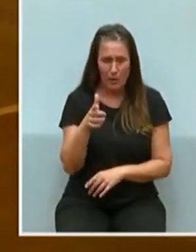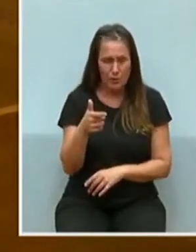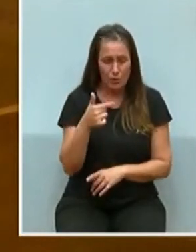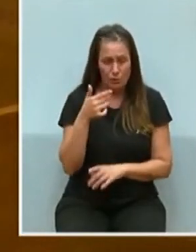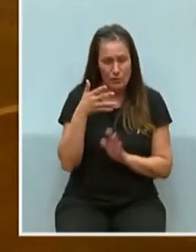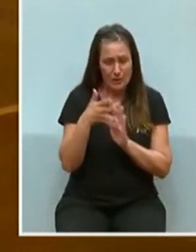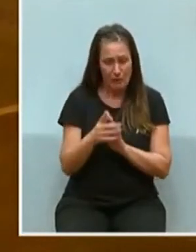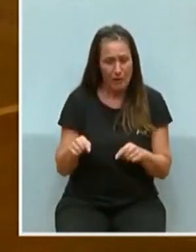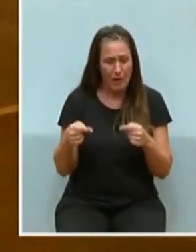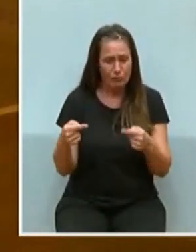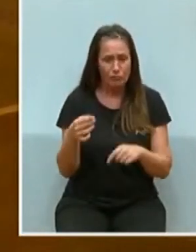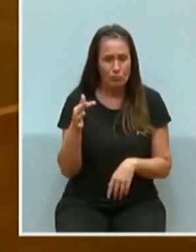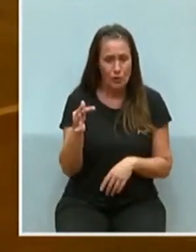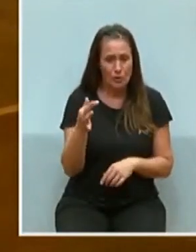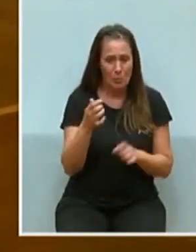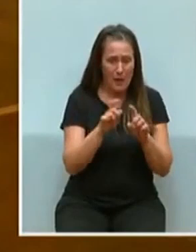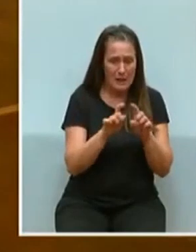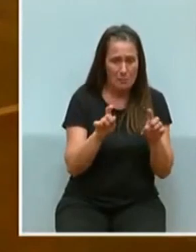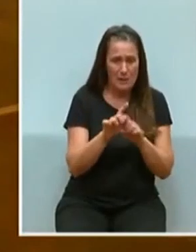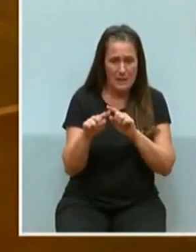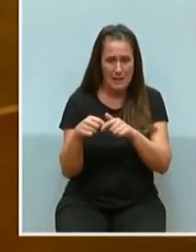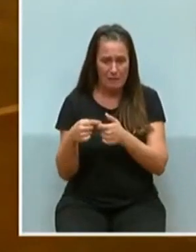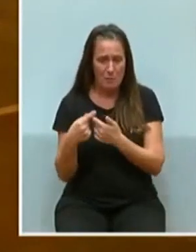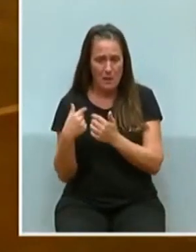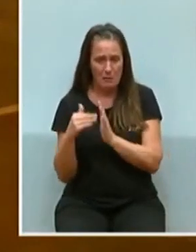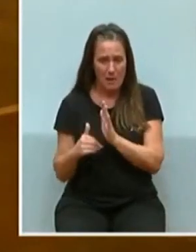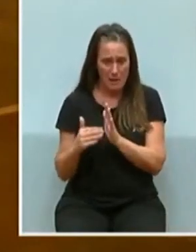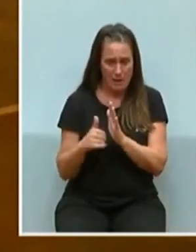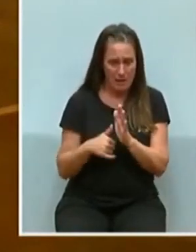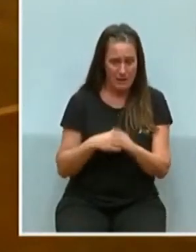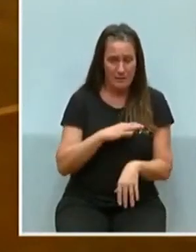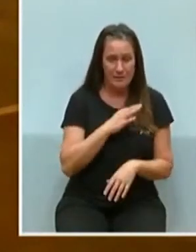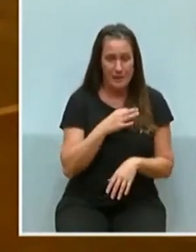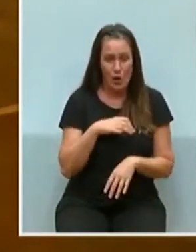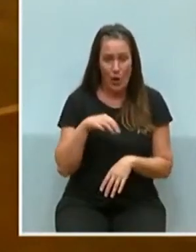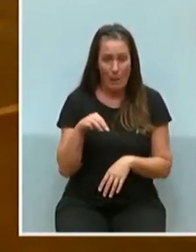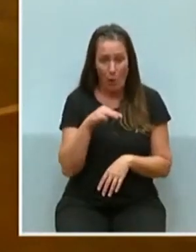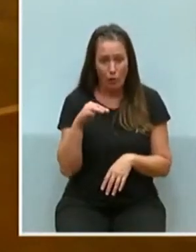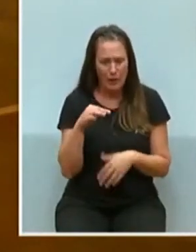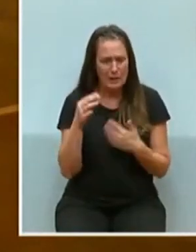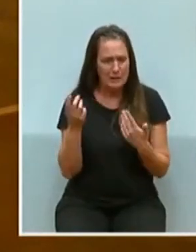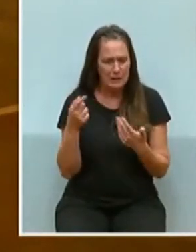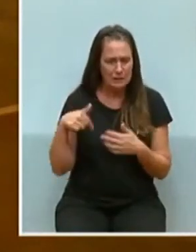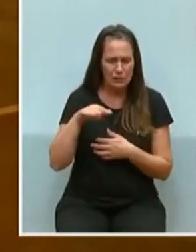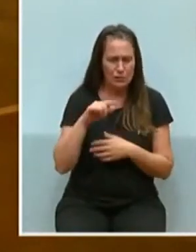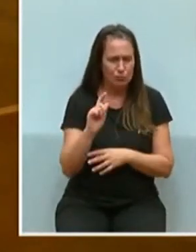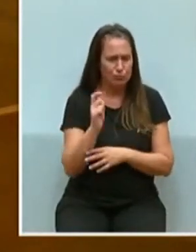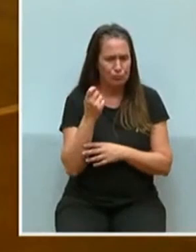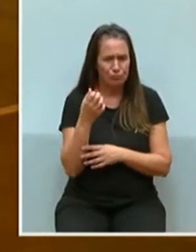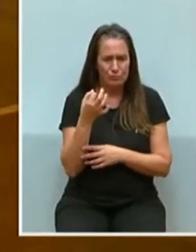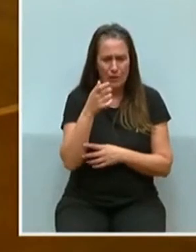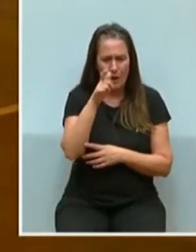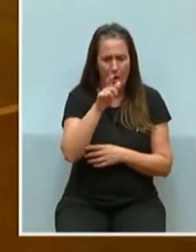bueno para las empresas y las familias valencianas. Señora Montes, debemos conseguir que la comunidad valenciana vuelva a ser un